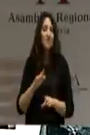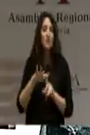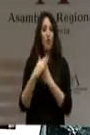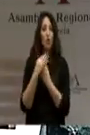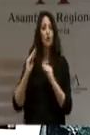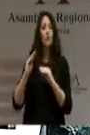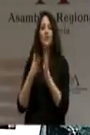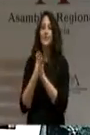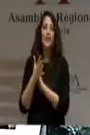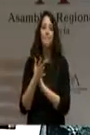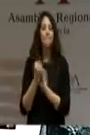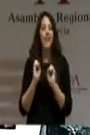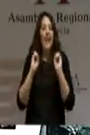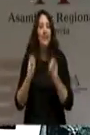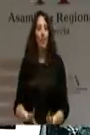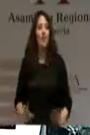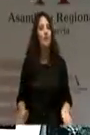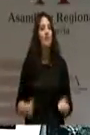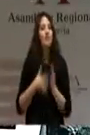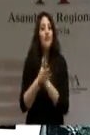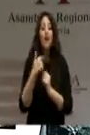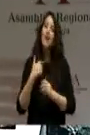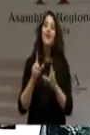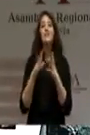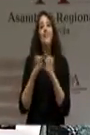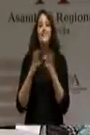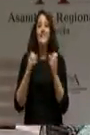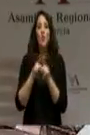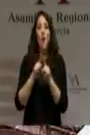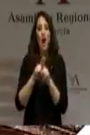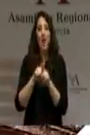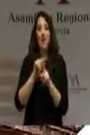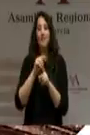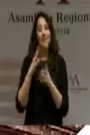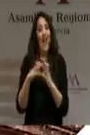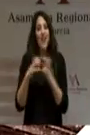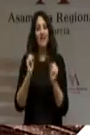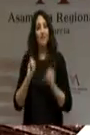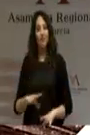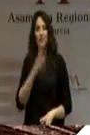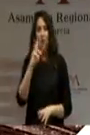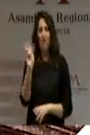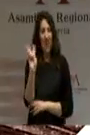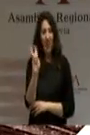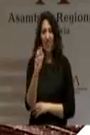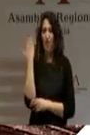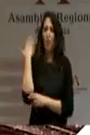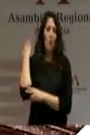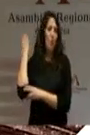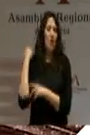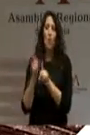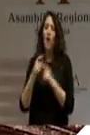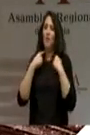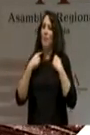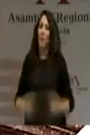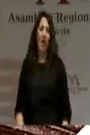regla, de un retiro que esperaba adorado, si se me permite la expresión, porque Valcárcel hace mucho tiempo que arrojó la toalla, como